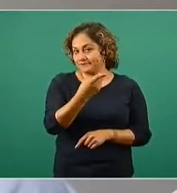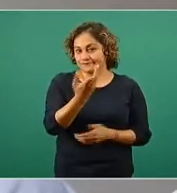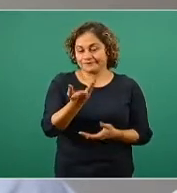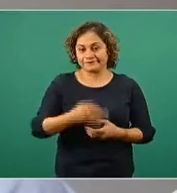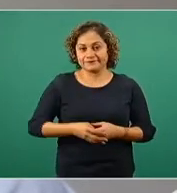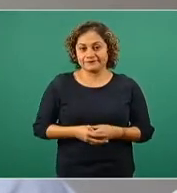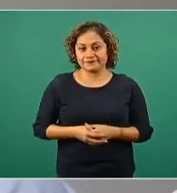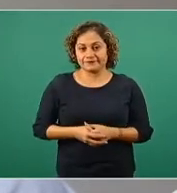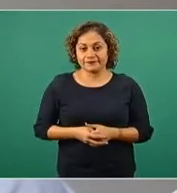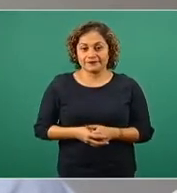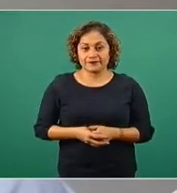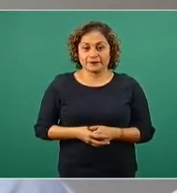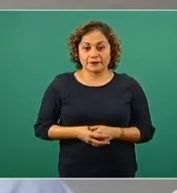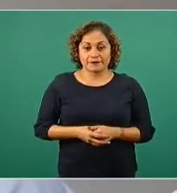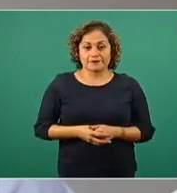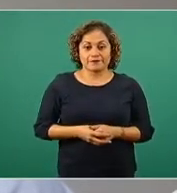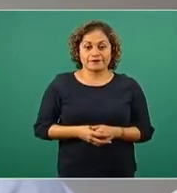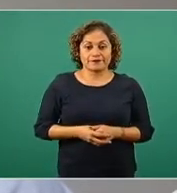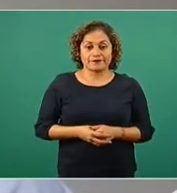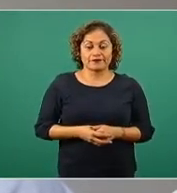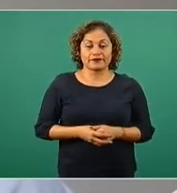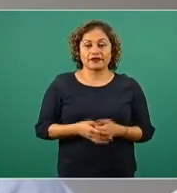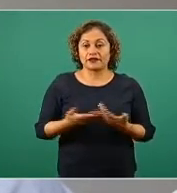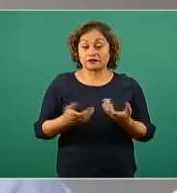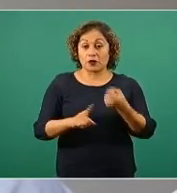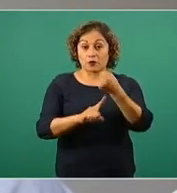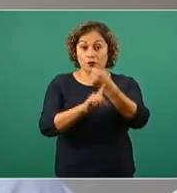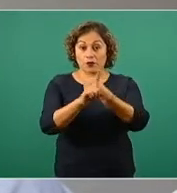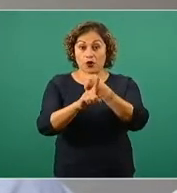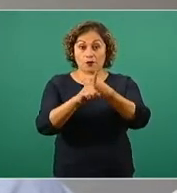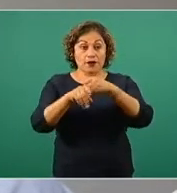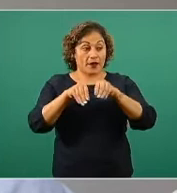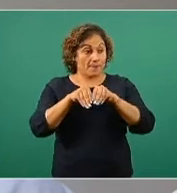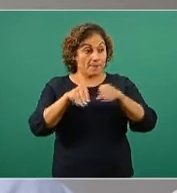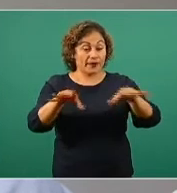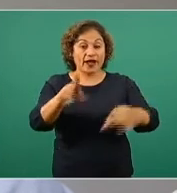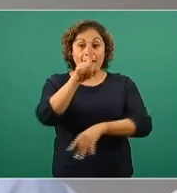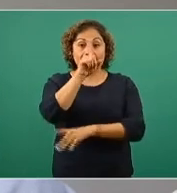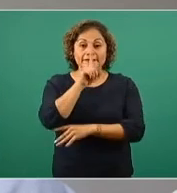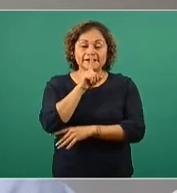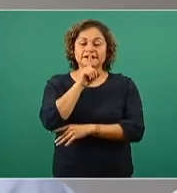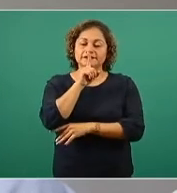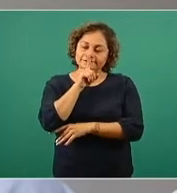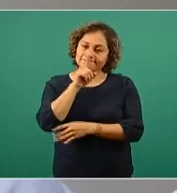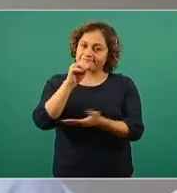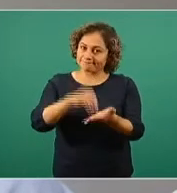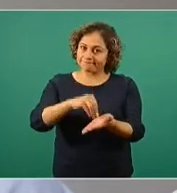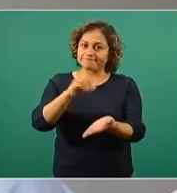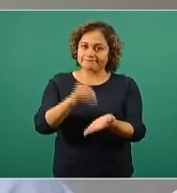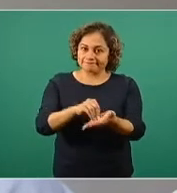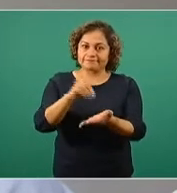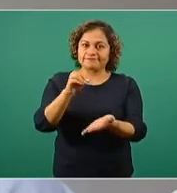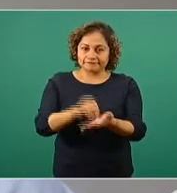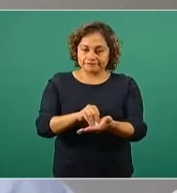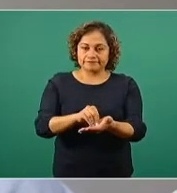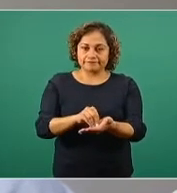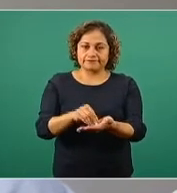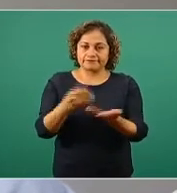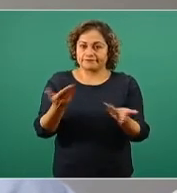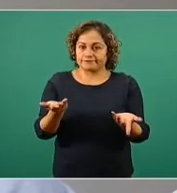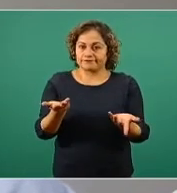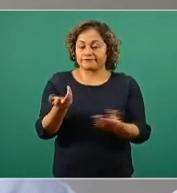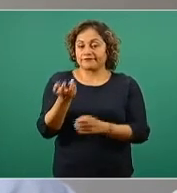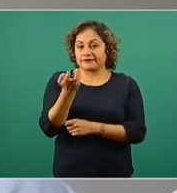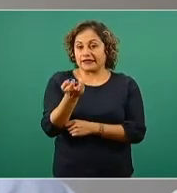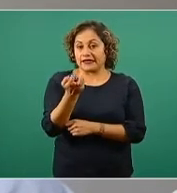el problema de la infodemia continúa afectando y es la razón precisamente